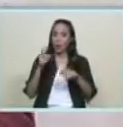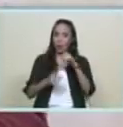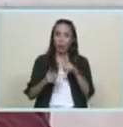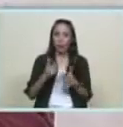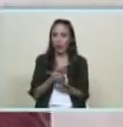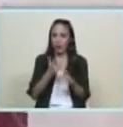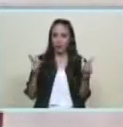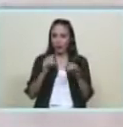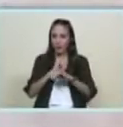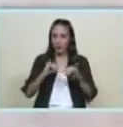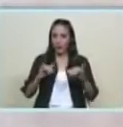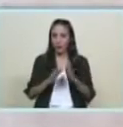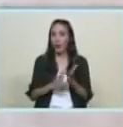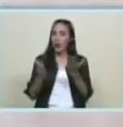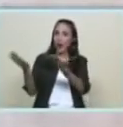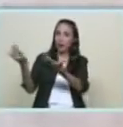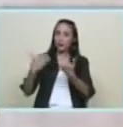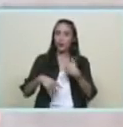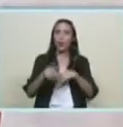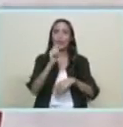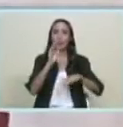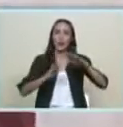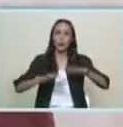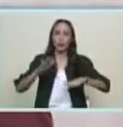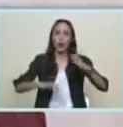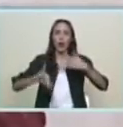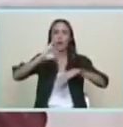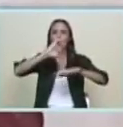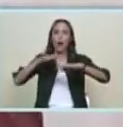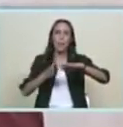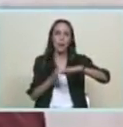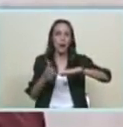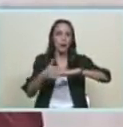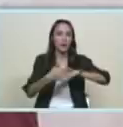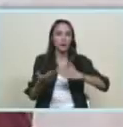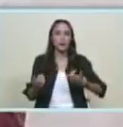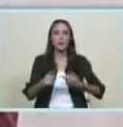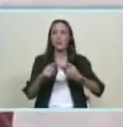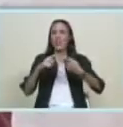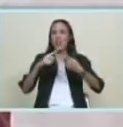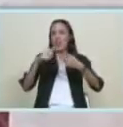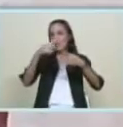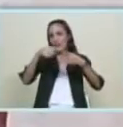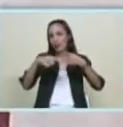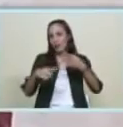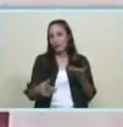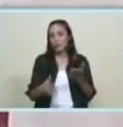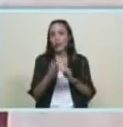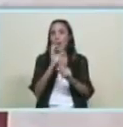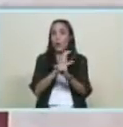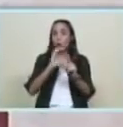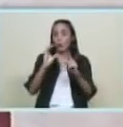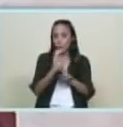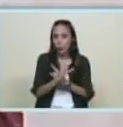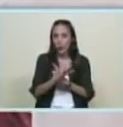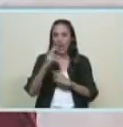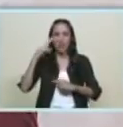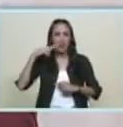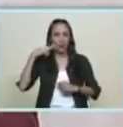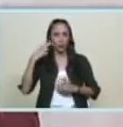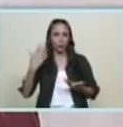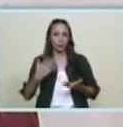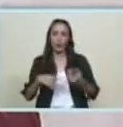su música que llegó aquí Trinidad y Tobago Jamaica que es una cultura afro caribeña